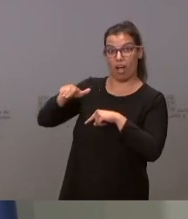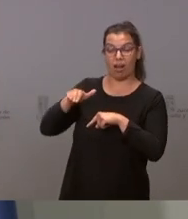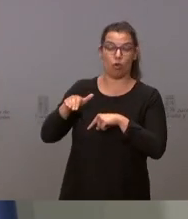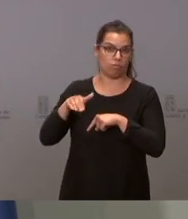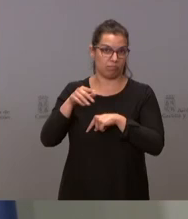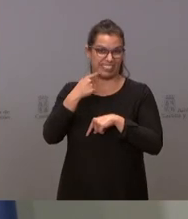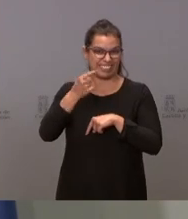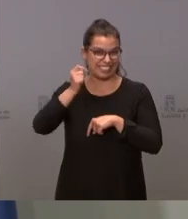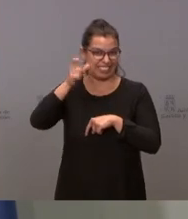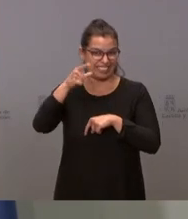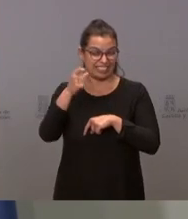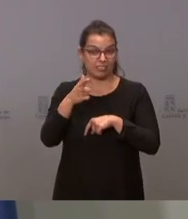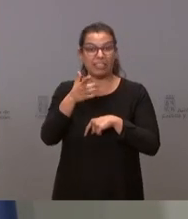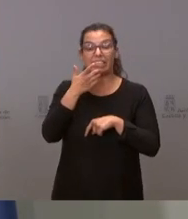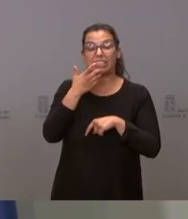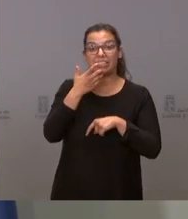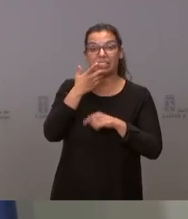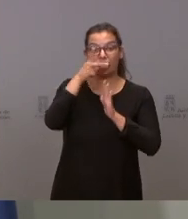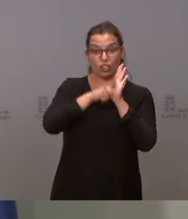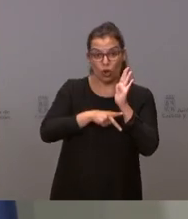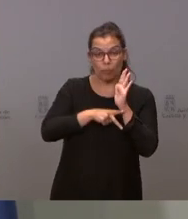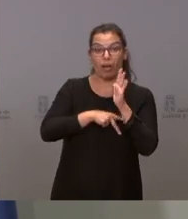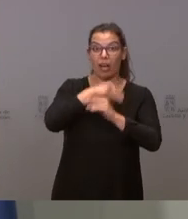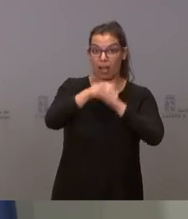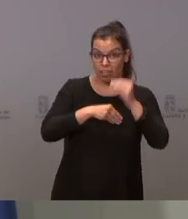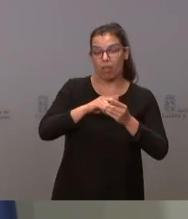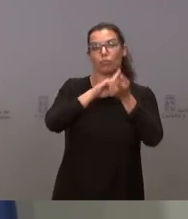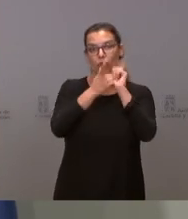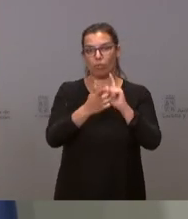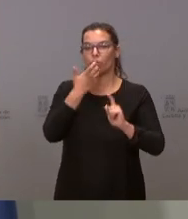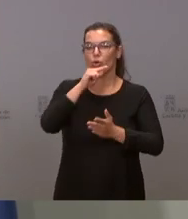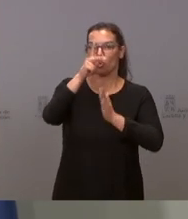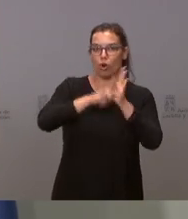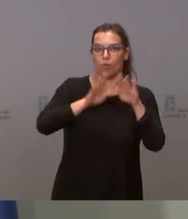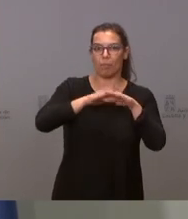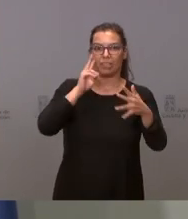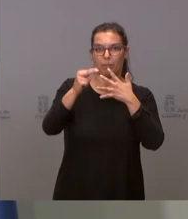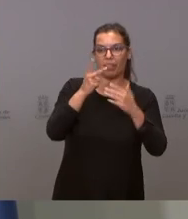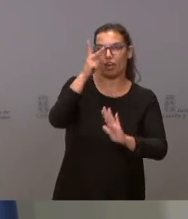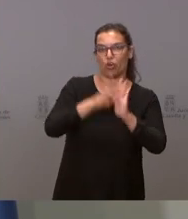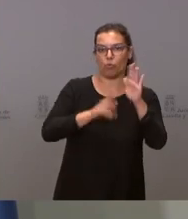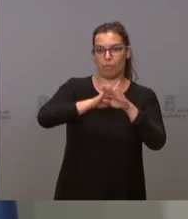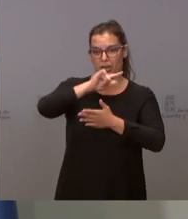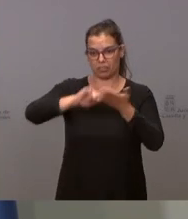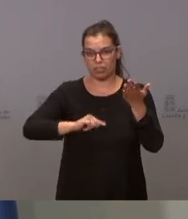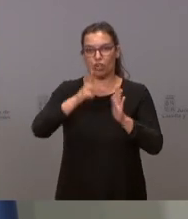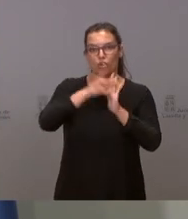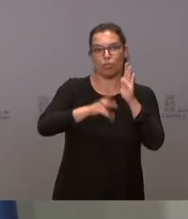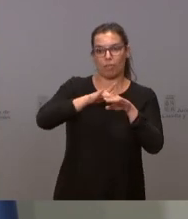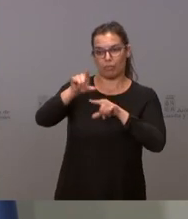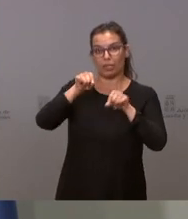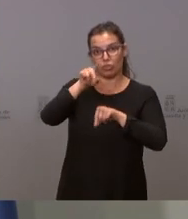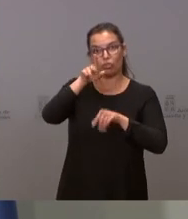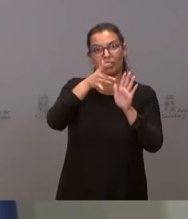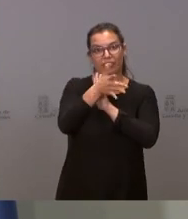Cosas cambian cuando uno pone normas. Pone normas de contratación, pone normas de transparencia, pone normas de selección. Eso es el cambio.